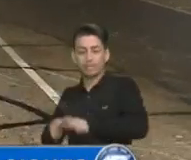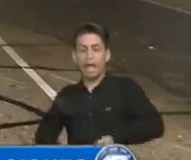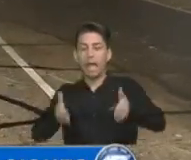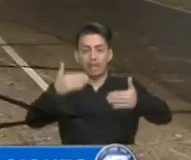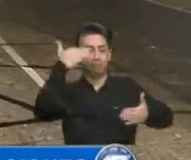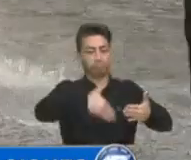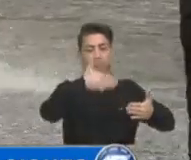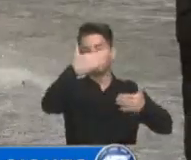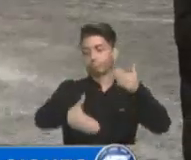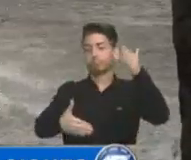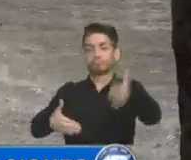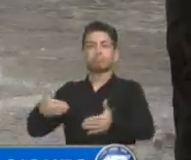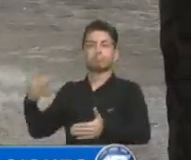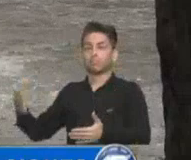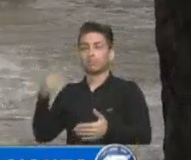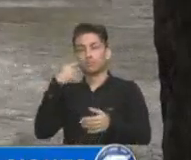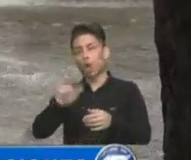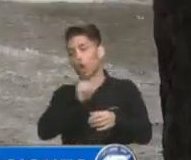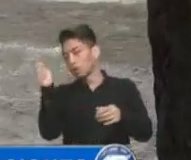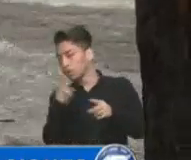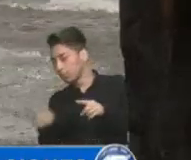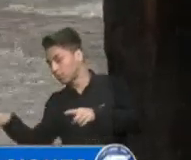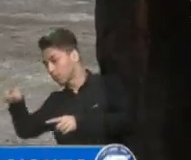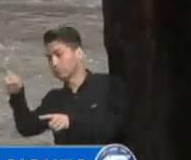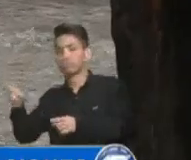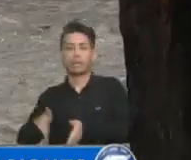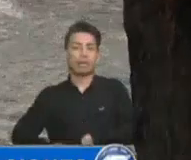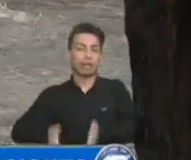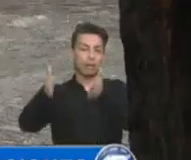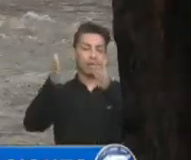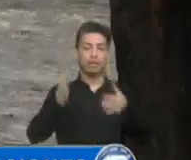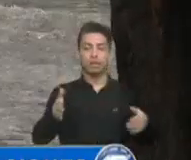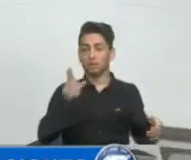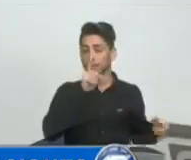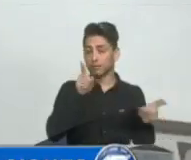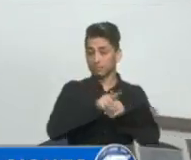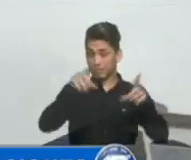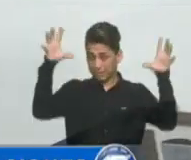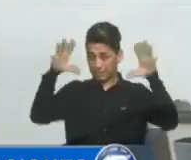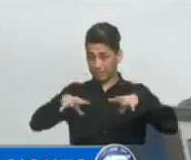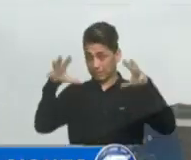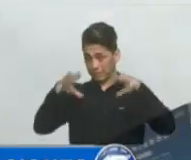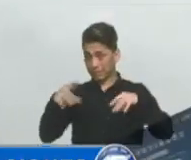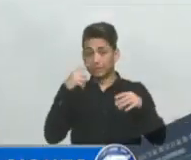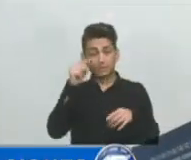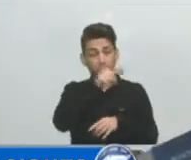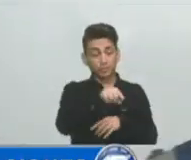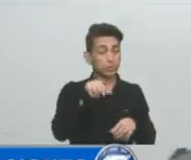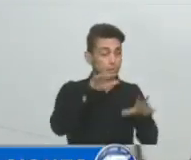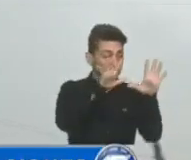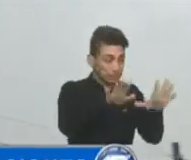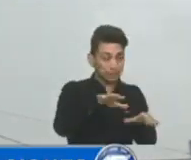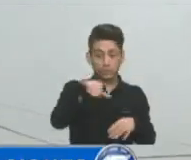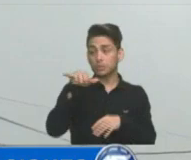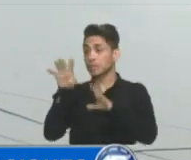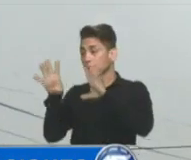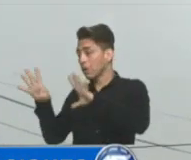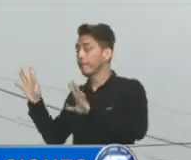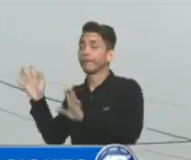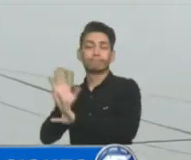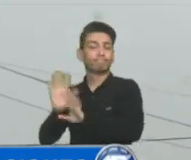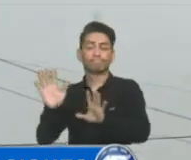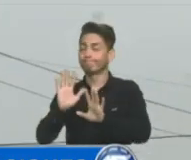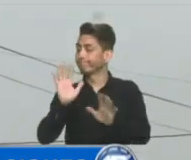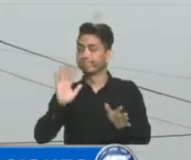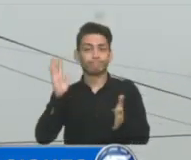el tráfico para vías alternas. Las lluvias también provocaron que en algunos puntos de la zona 19 se suspendiera por más de una hora